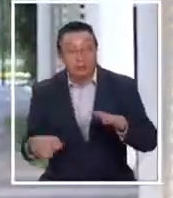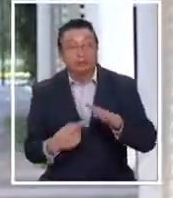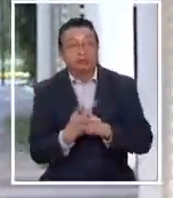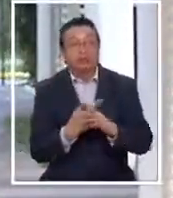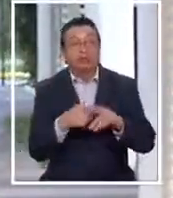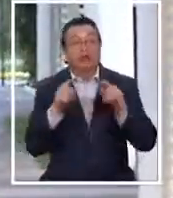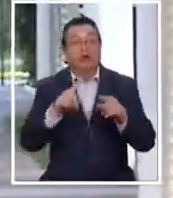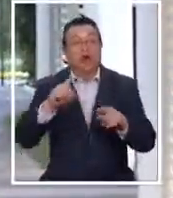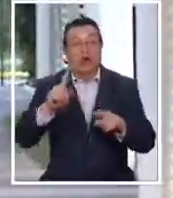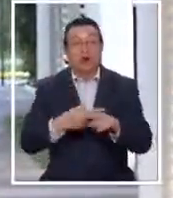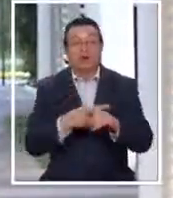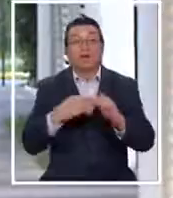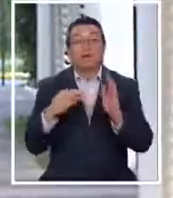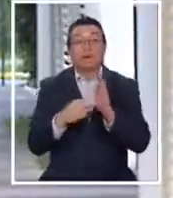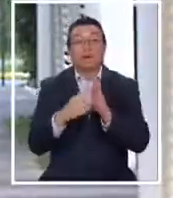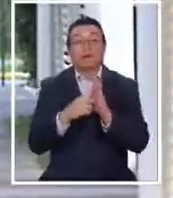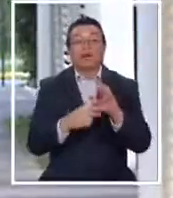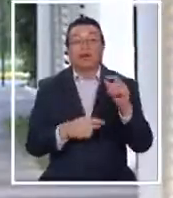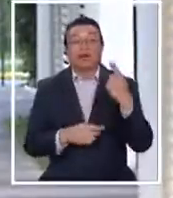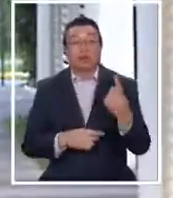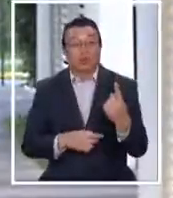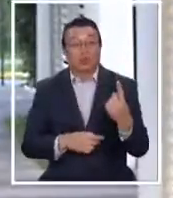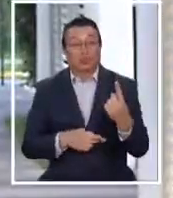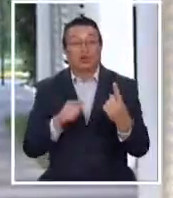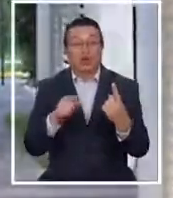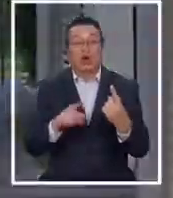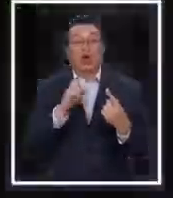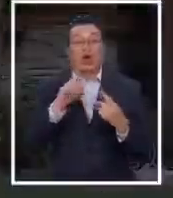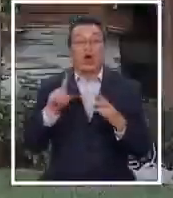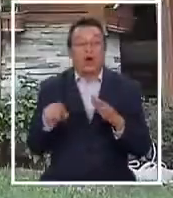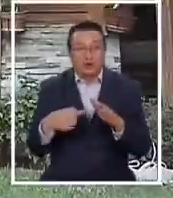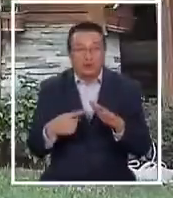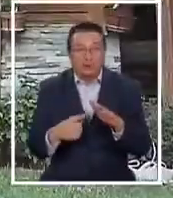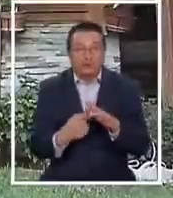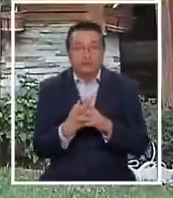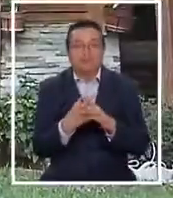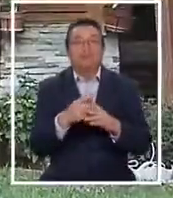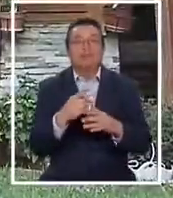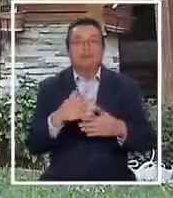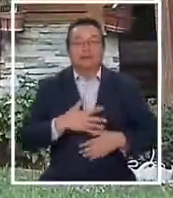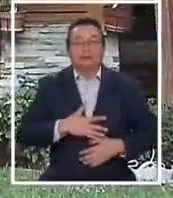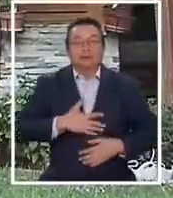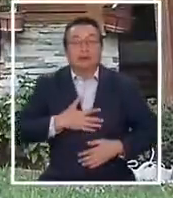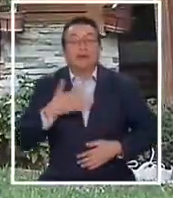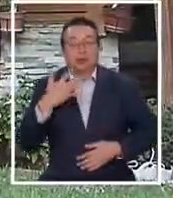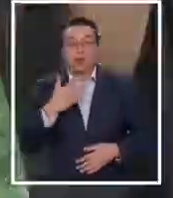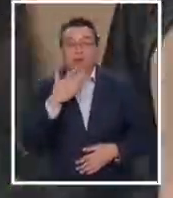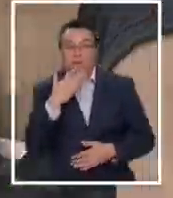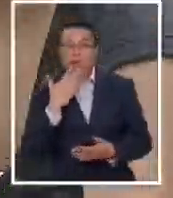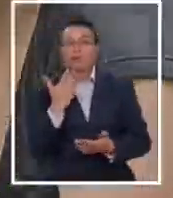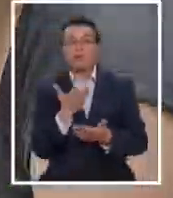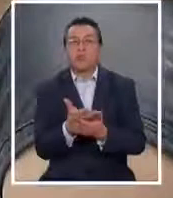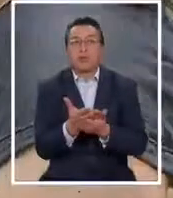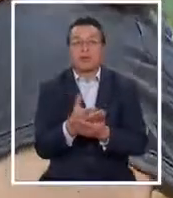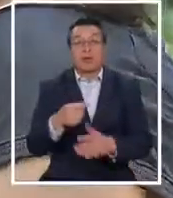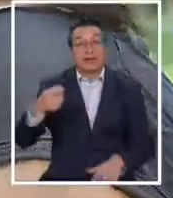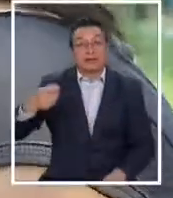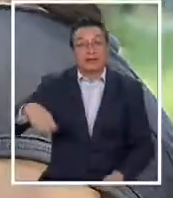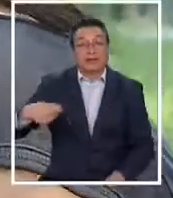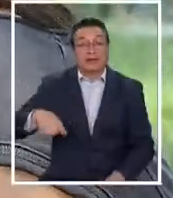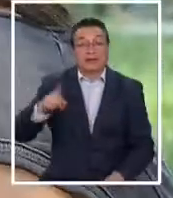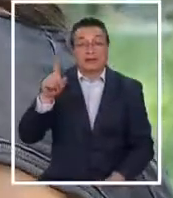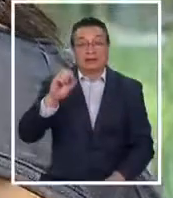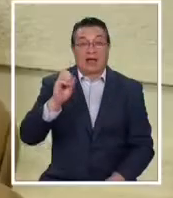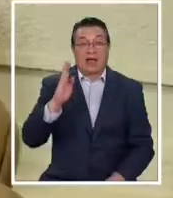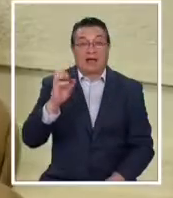nuevamente la cuarentena, han vuelto a aparecer esta sintomatología. Por eso ya han surgido algunas propuestas. La senadora Marcela